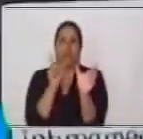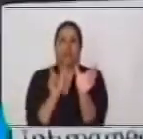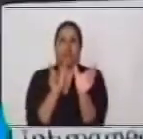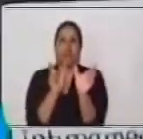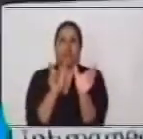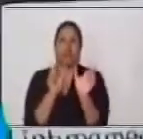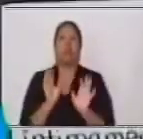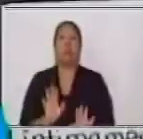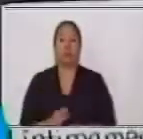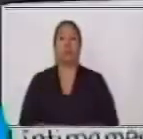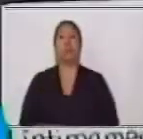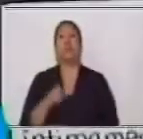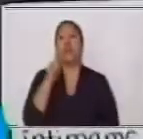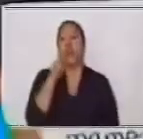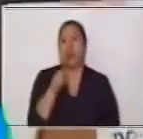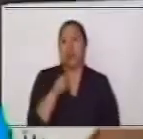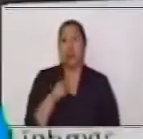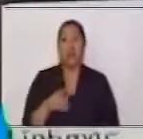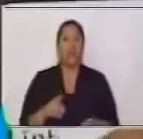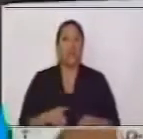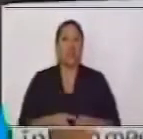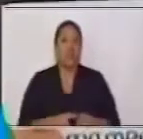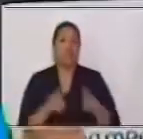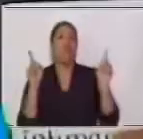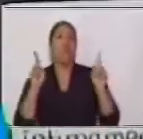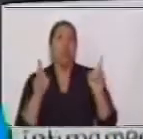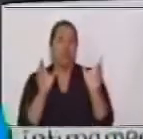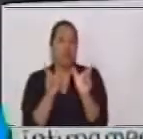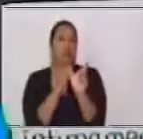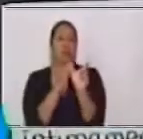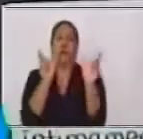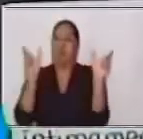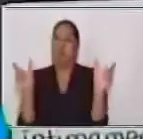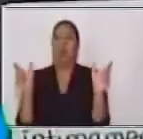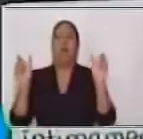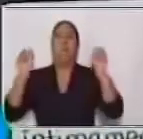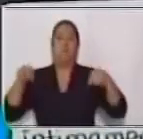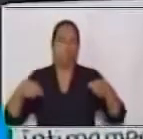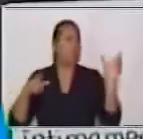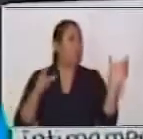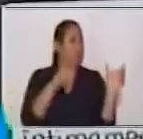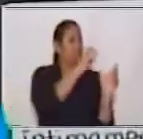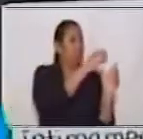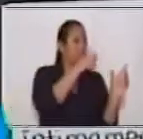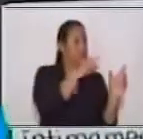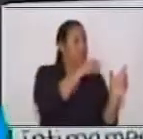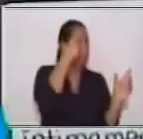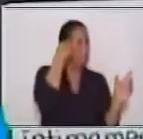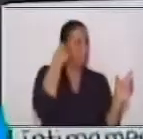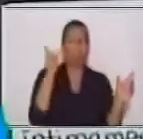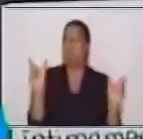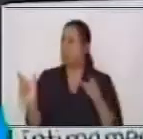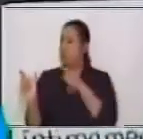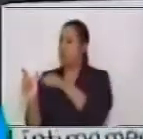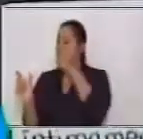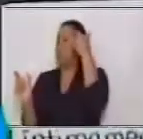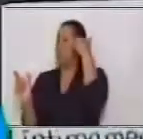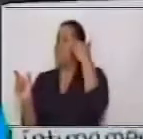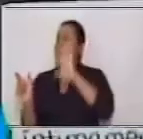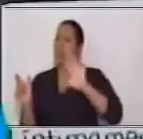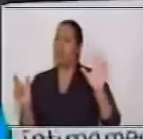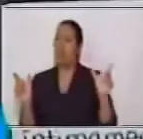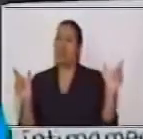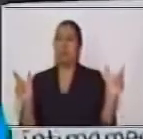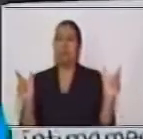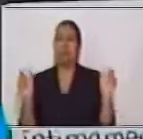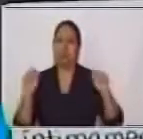independientes, es decir, que al momento de leerlas de manera separada no va a haber ningún problema porque ambas van a representar